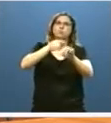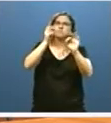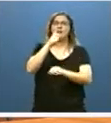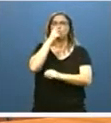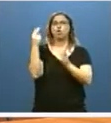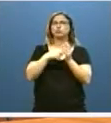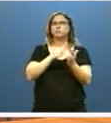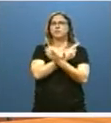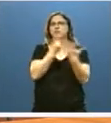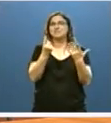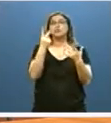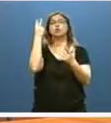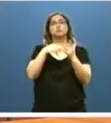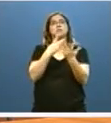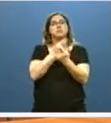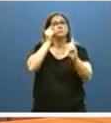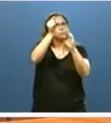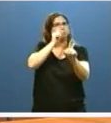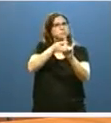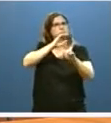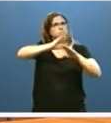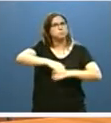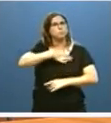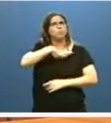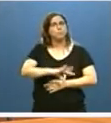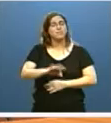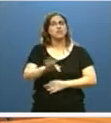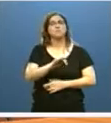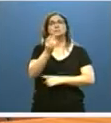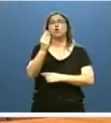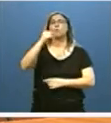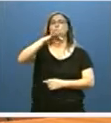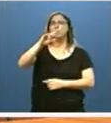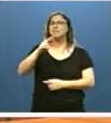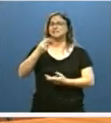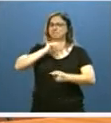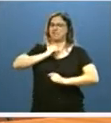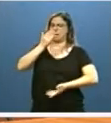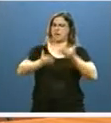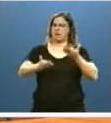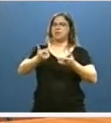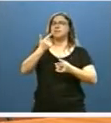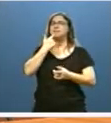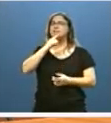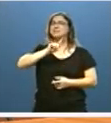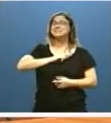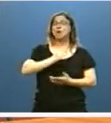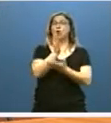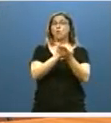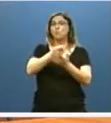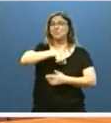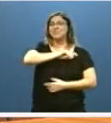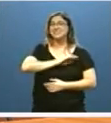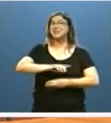2016 y 2017. Y la agencia de calificación Moody's asegura que la nuestra será una de las solo tres comunidades